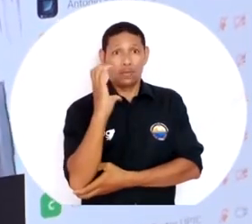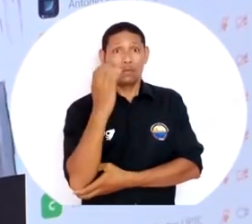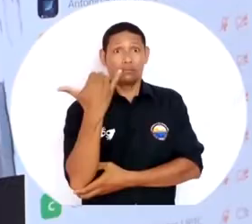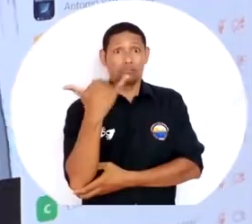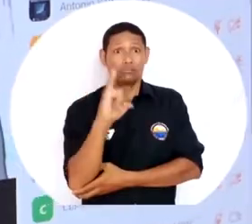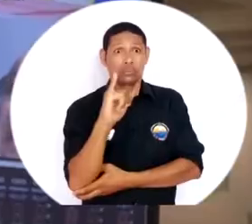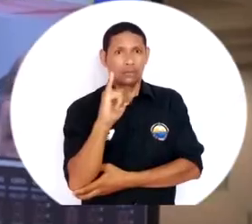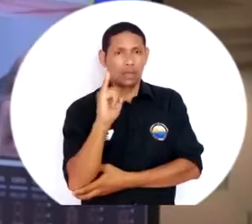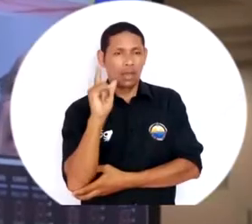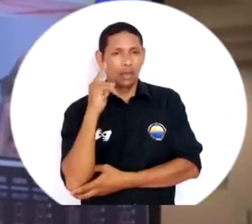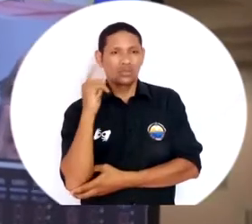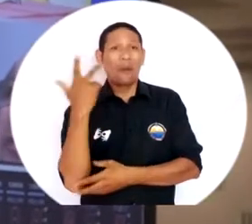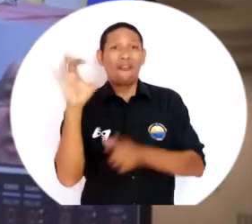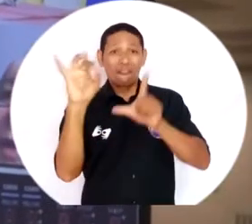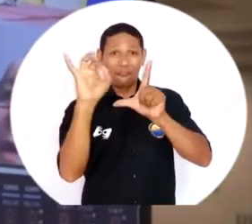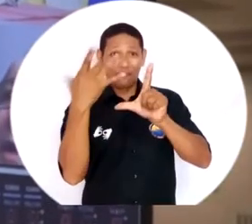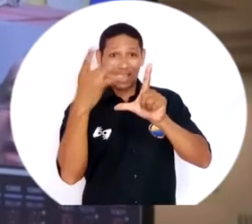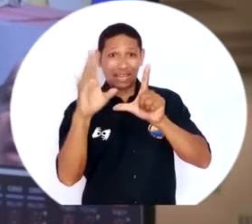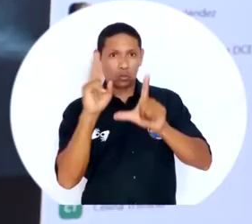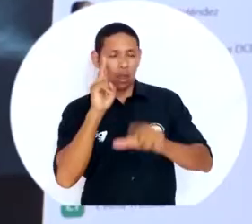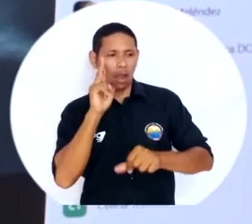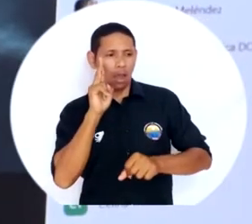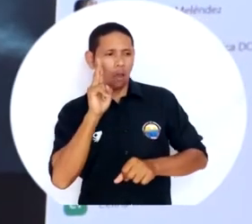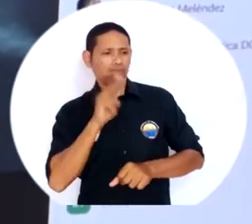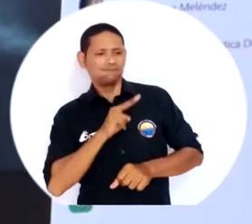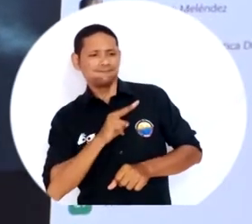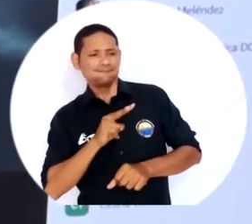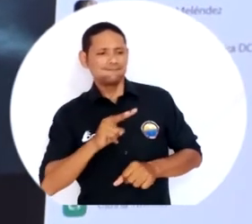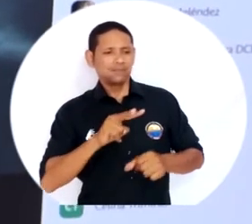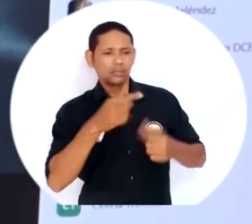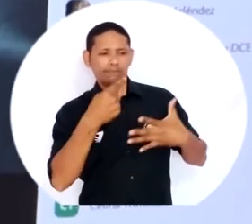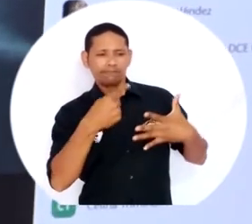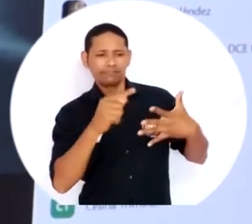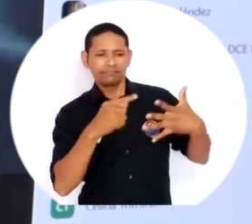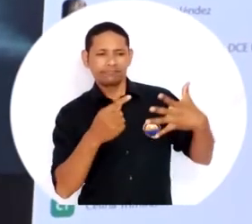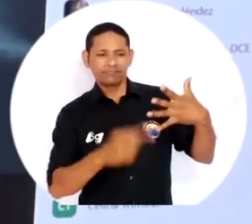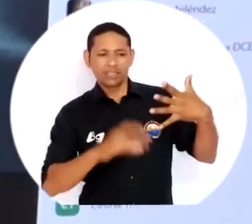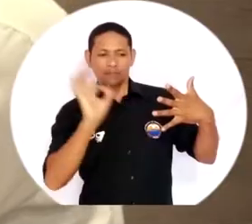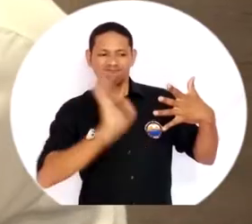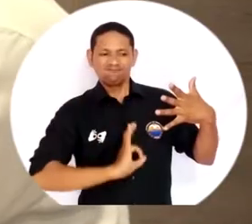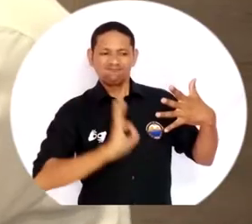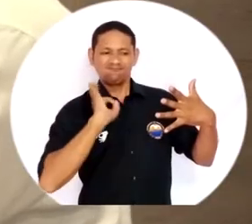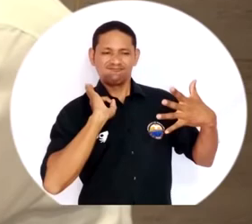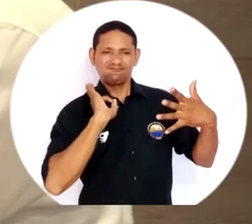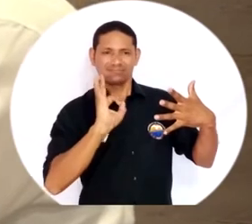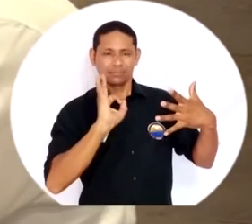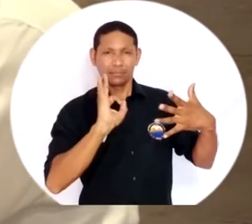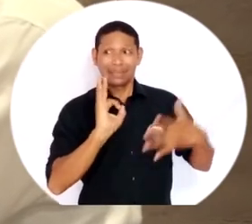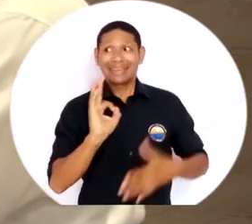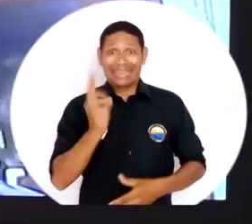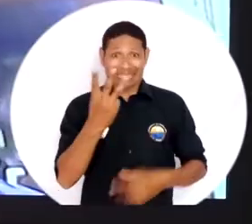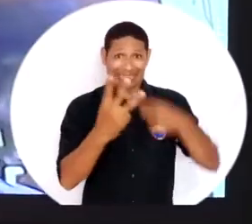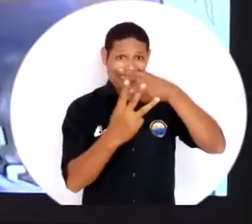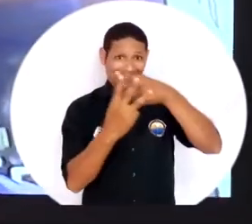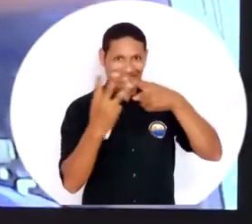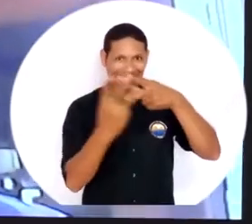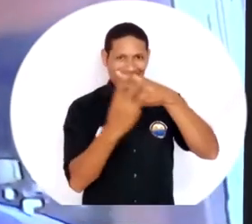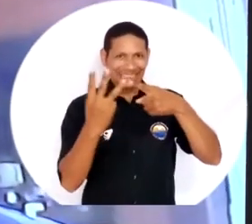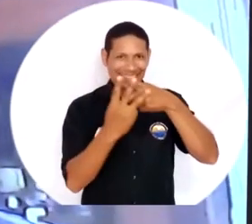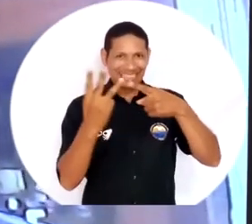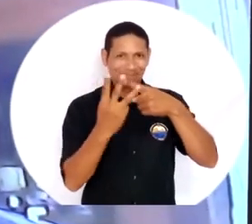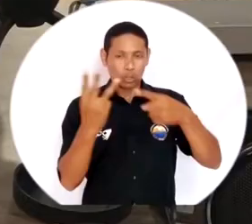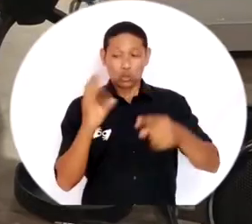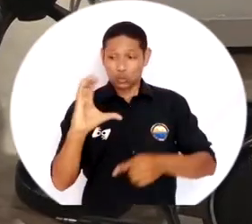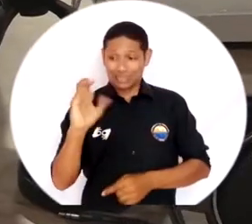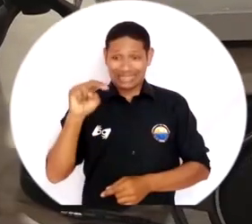cumplió de manera exitosa la visita virtual de apreciación de condiciones iniciales de calidad por parte de tres consejeros designados